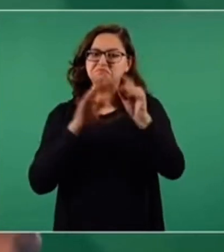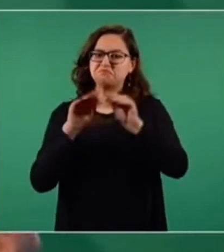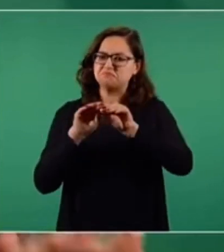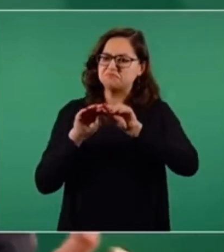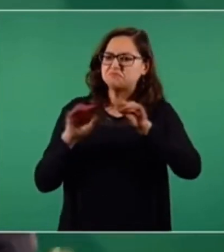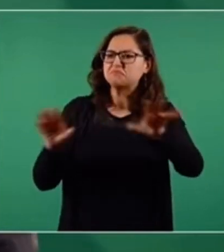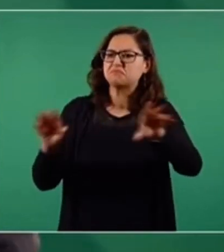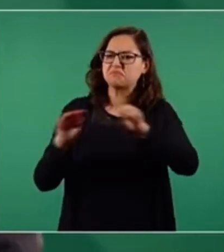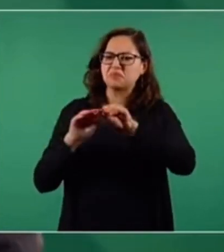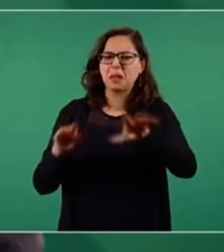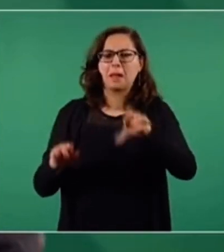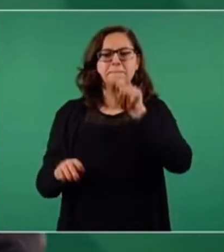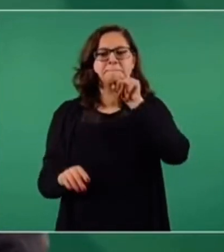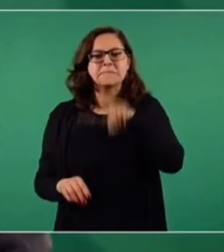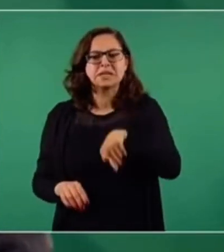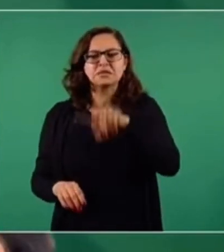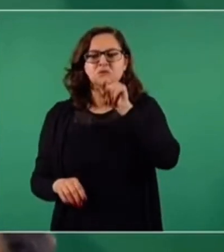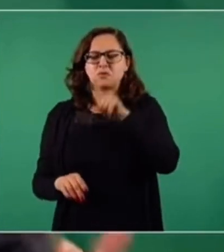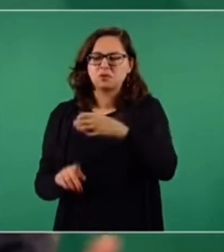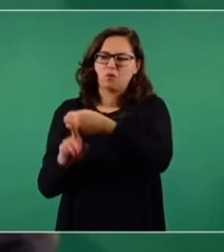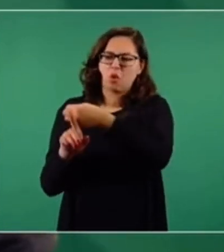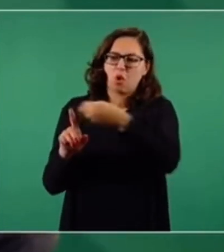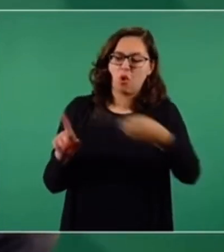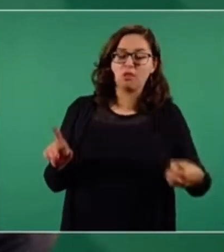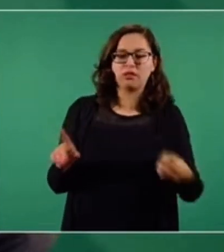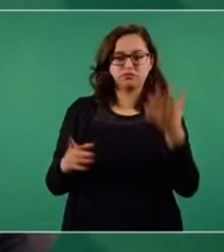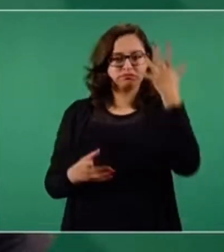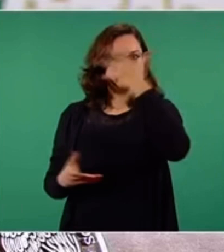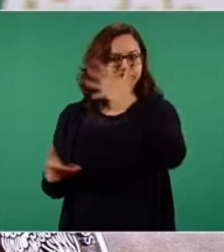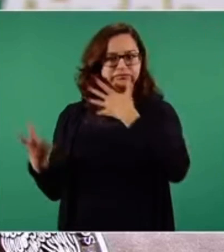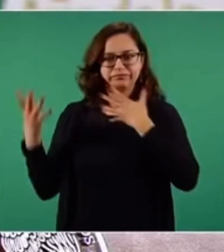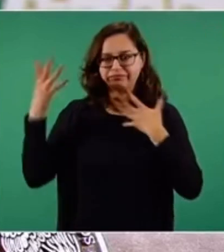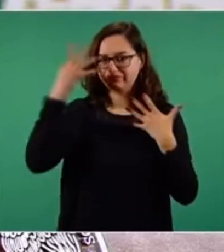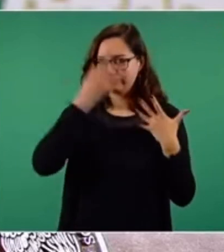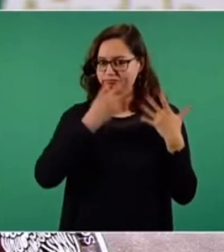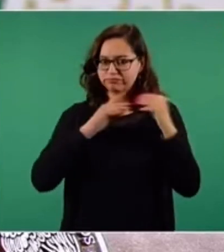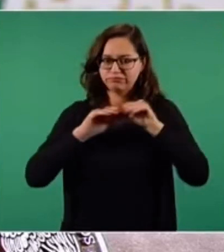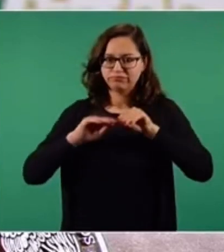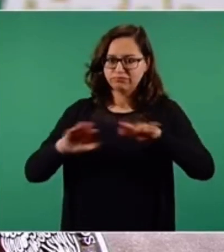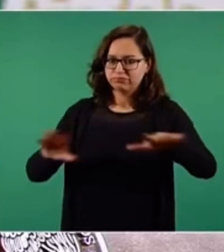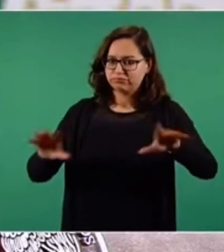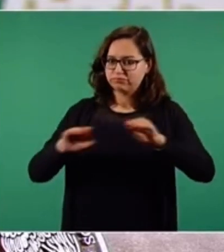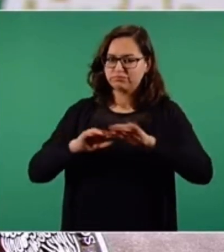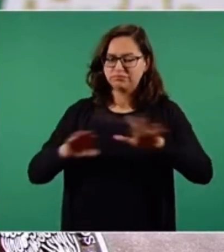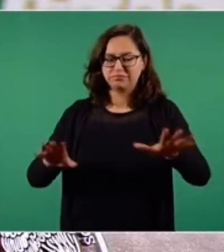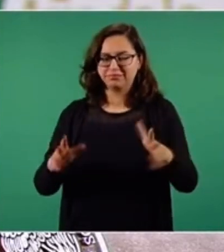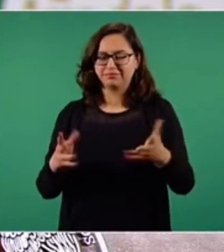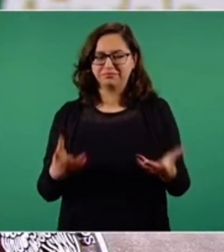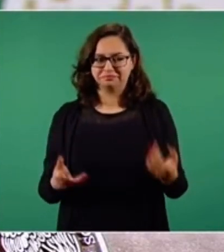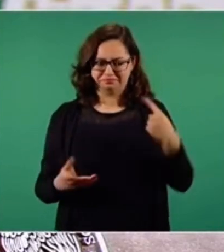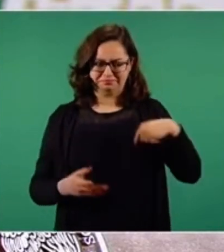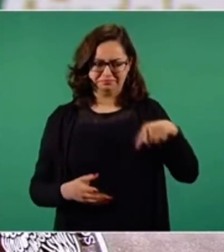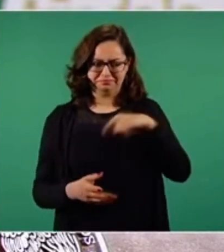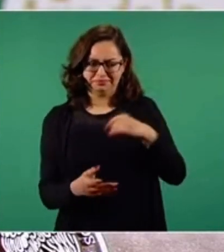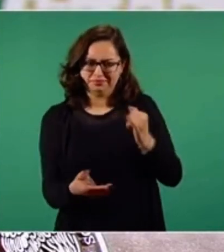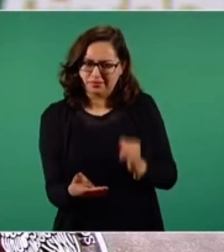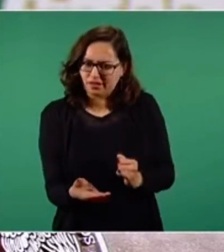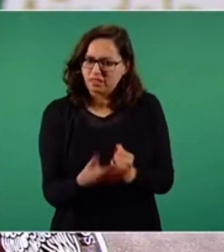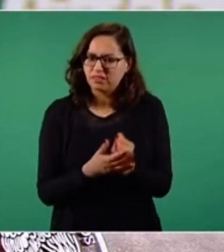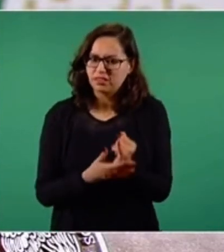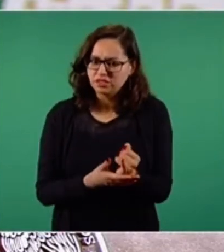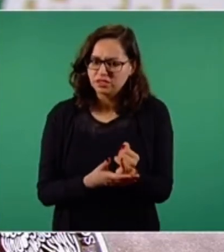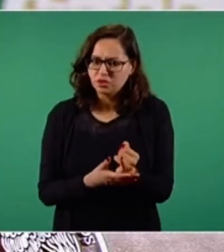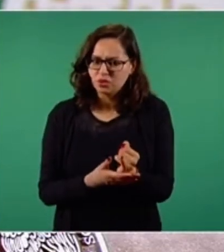confundir la idea de por qué hemos tomado las decisiones que tomamos y que están basadas precisamente